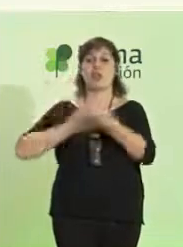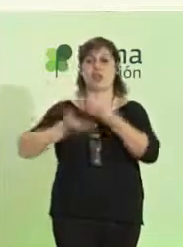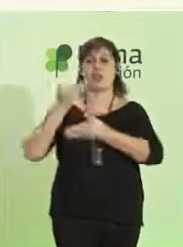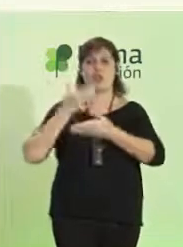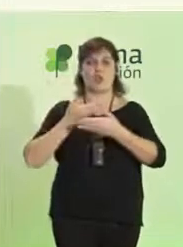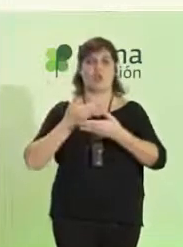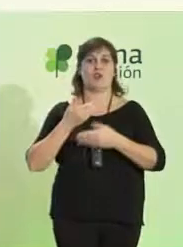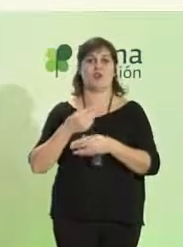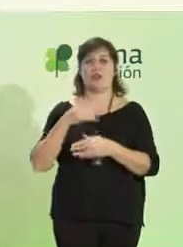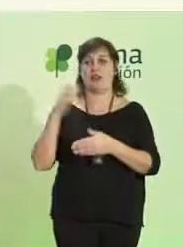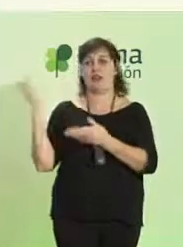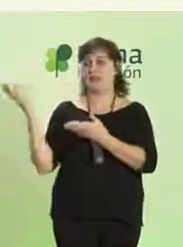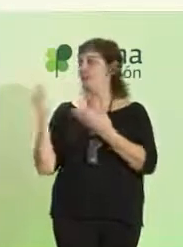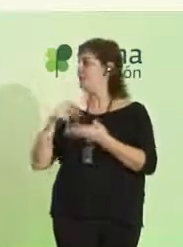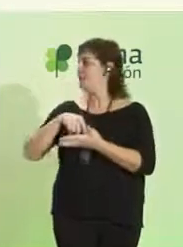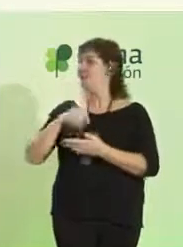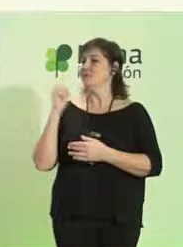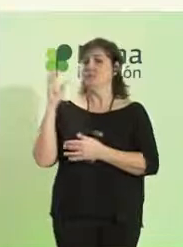Adelante.